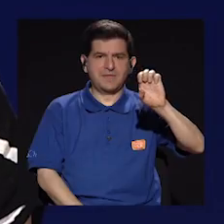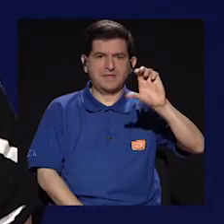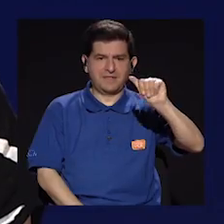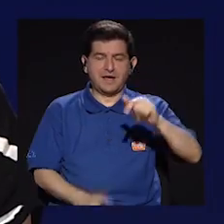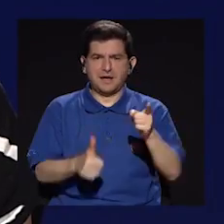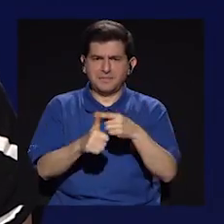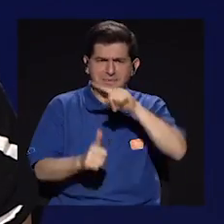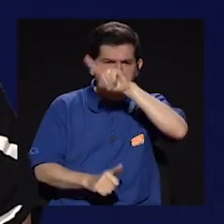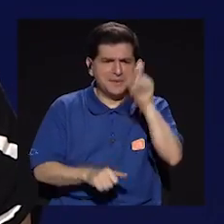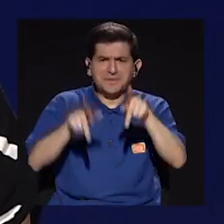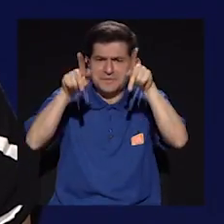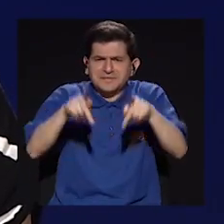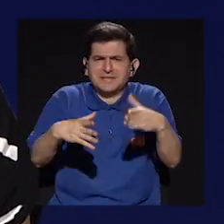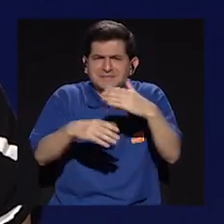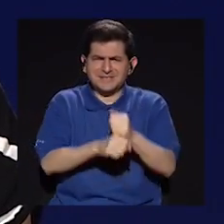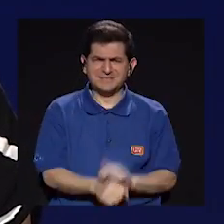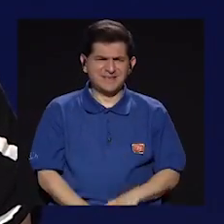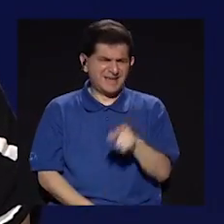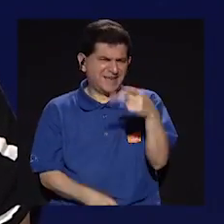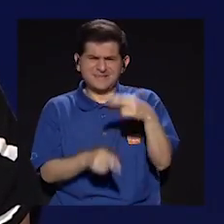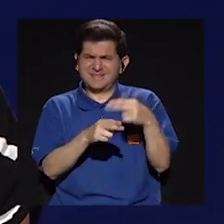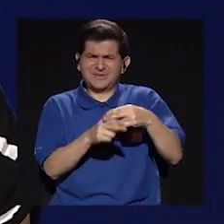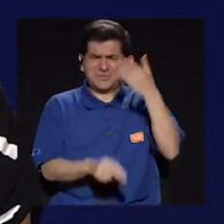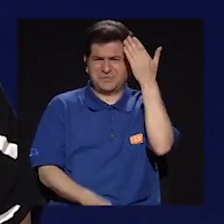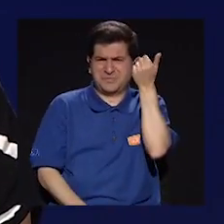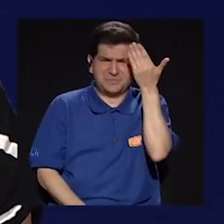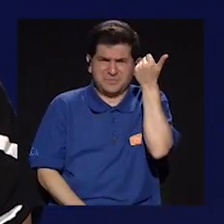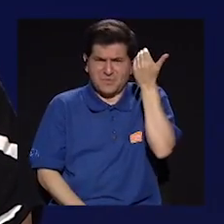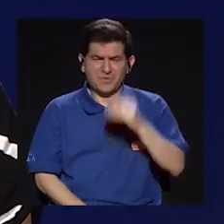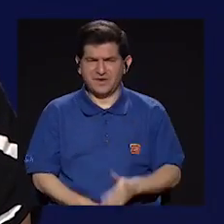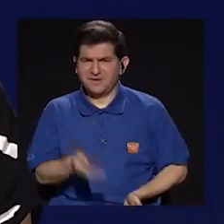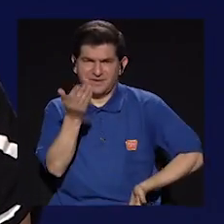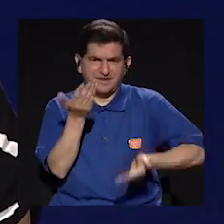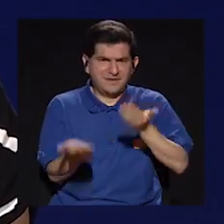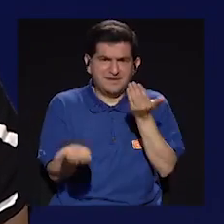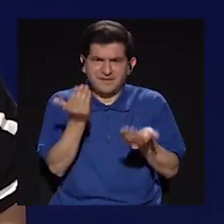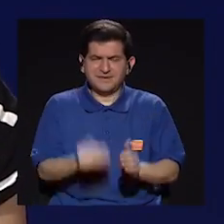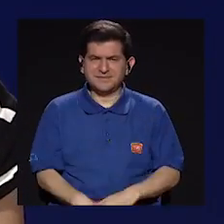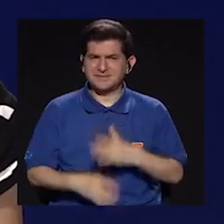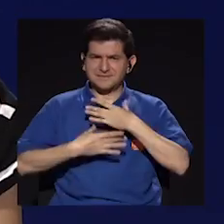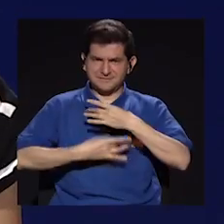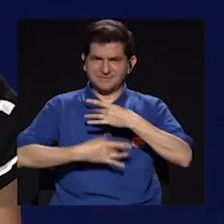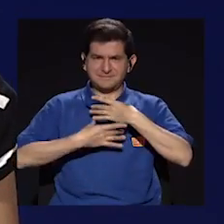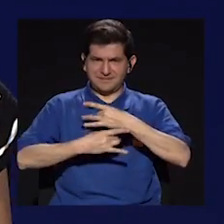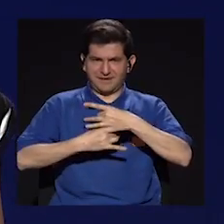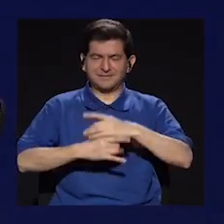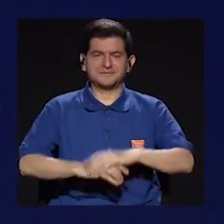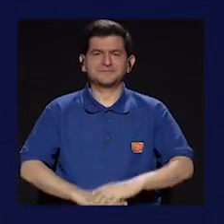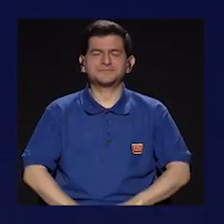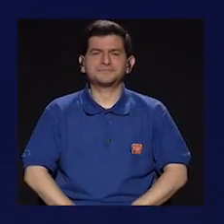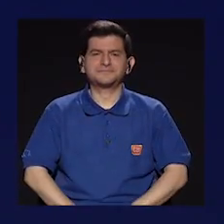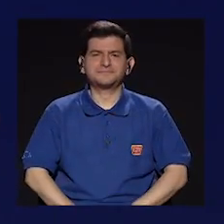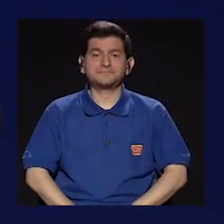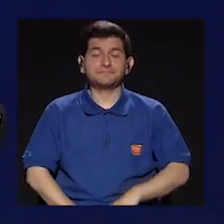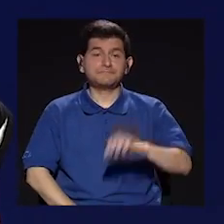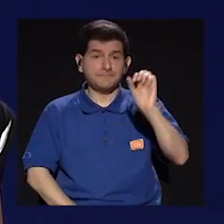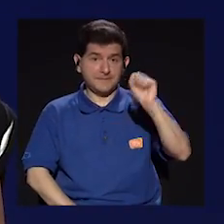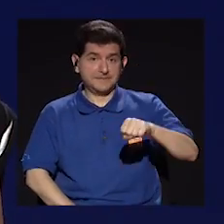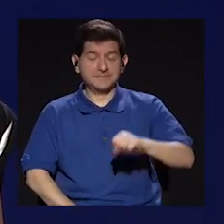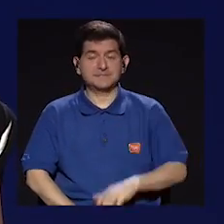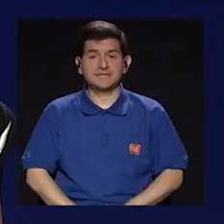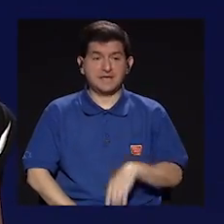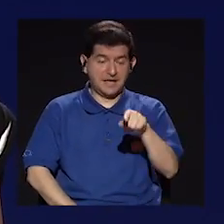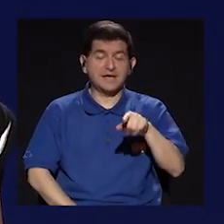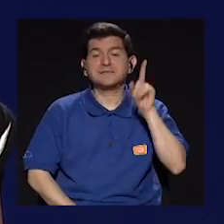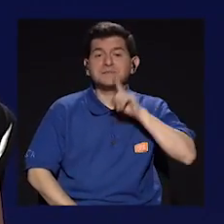será la primera pregunta que se hará al público, Medea, ¿por qué Medea? Esa sería una inquietud. Sí, bueno,